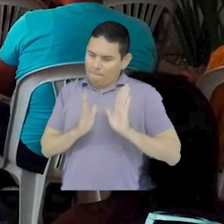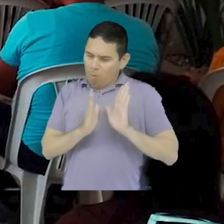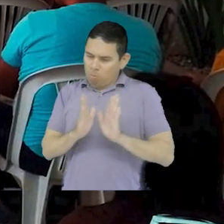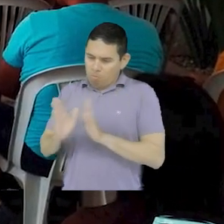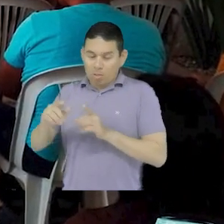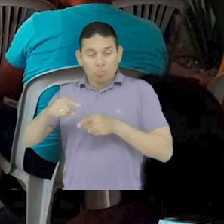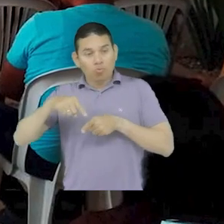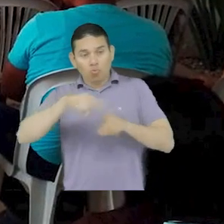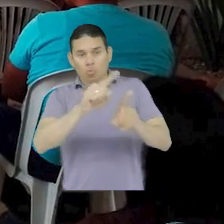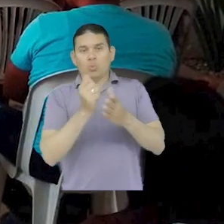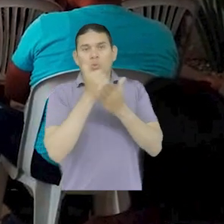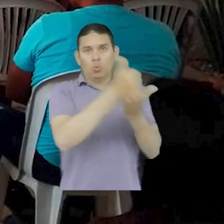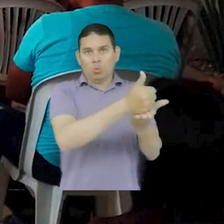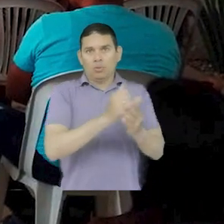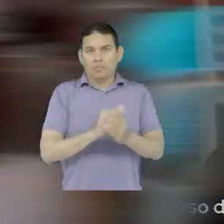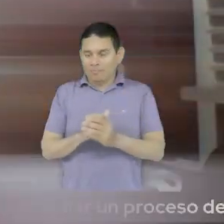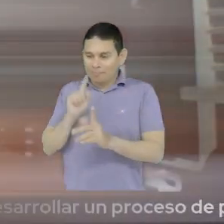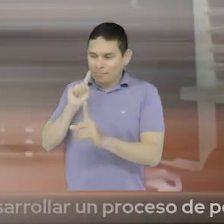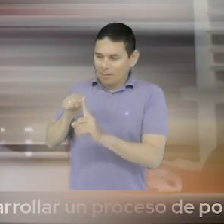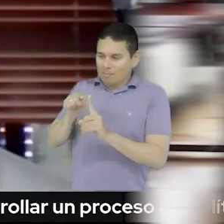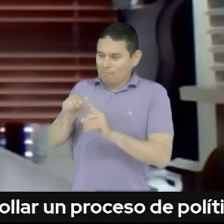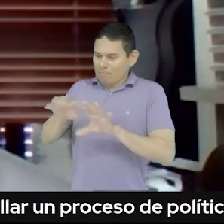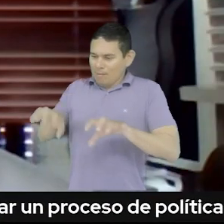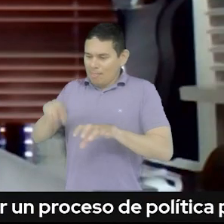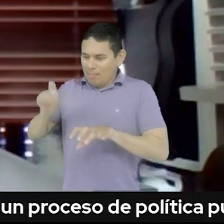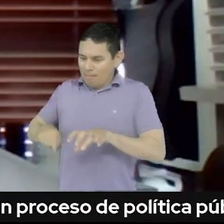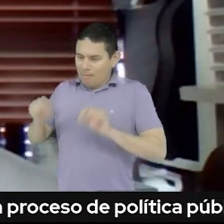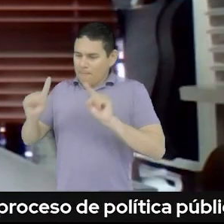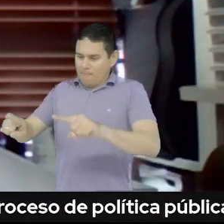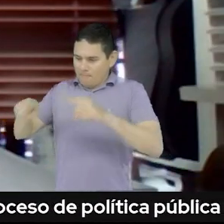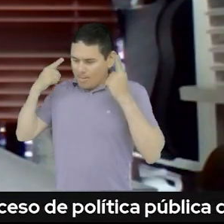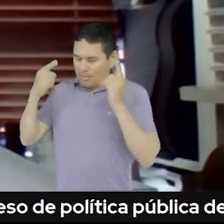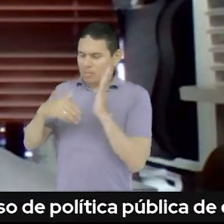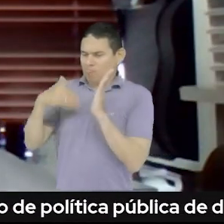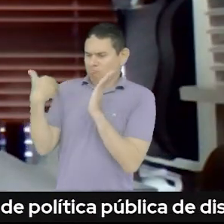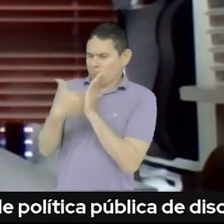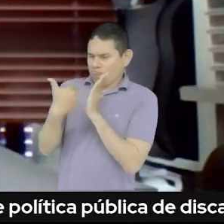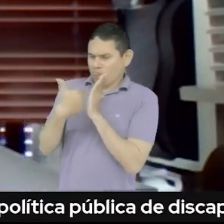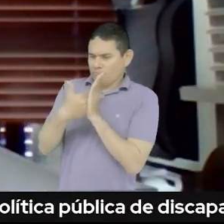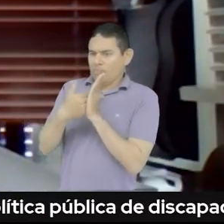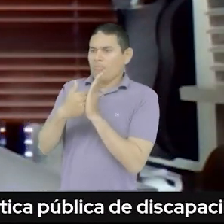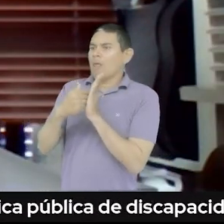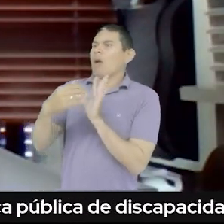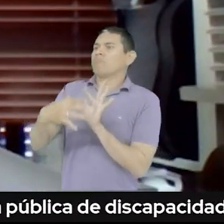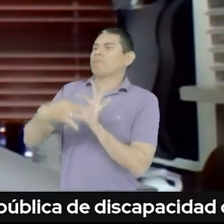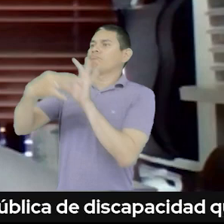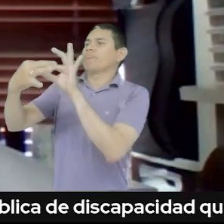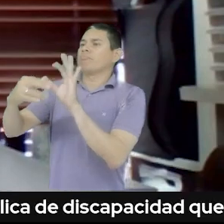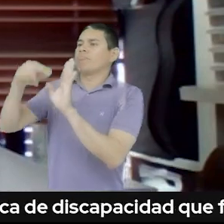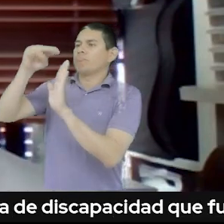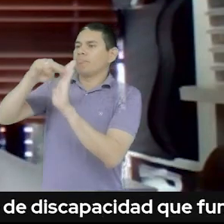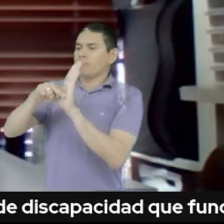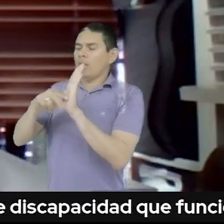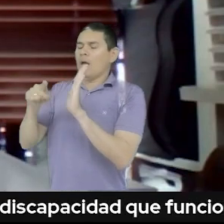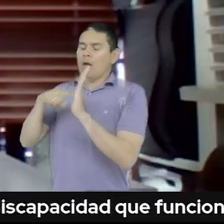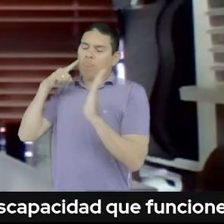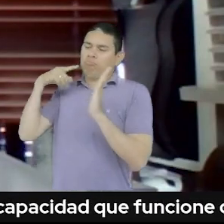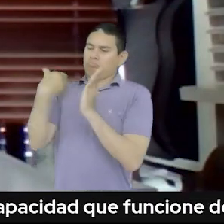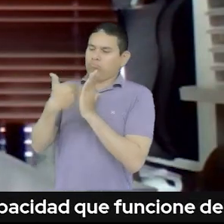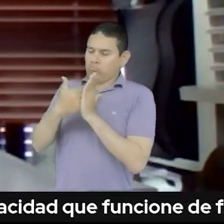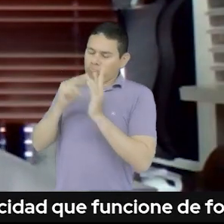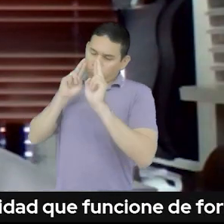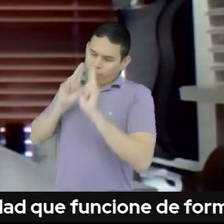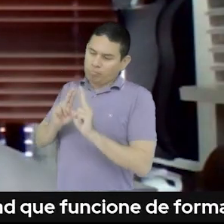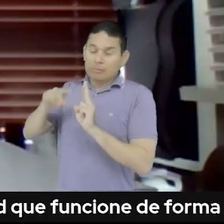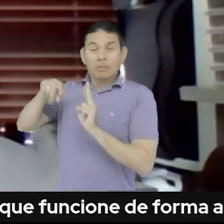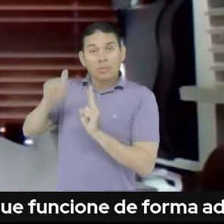discapacidad. Y ese plan debe tener unas metas concretas que den cumplimiento a la norma, decir, que traduzcan ese reconocimiento en